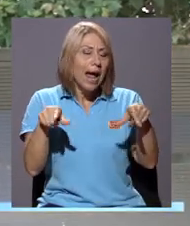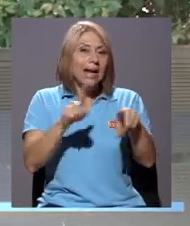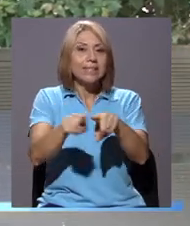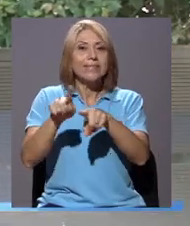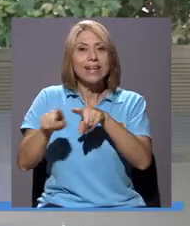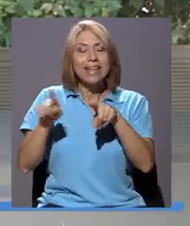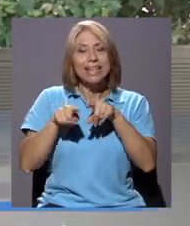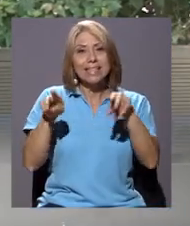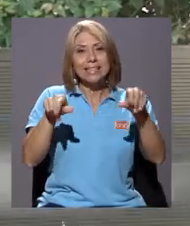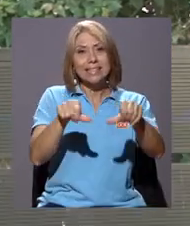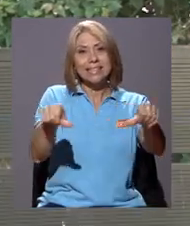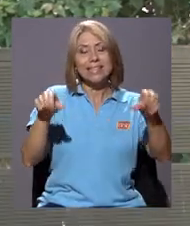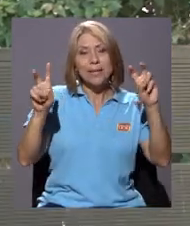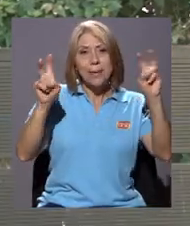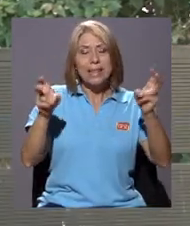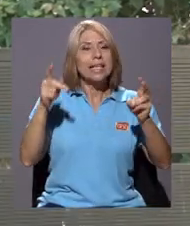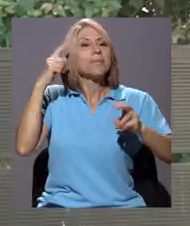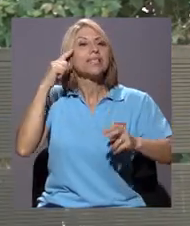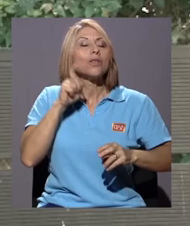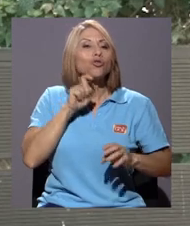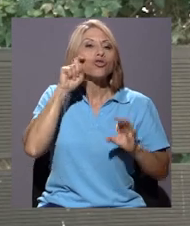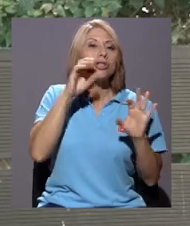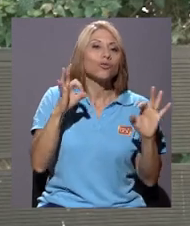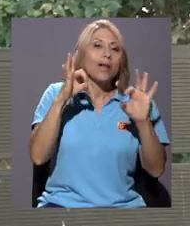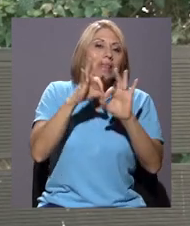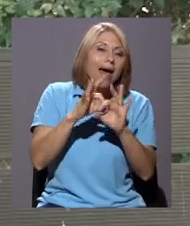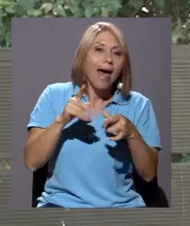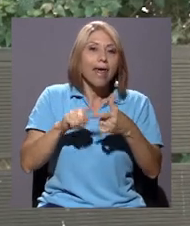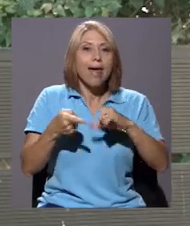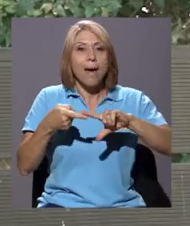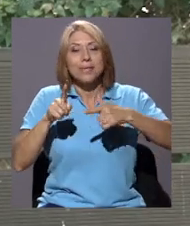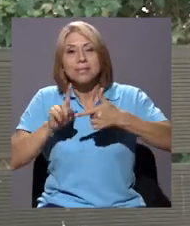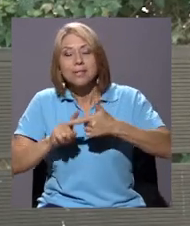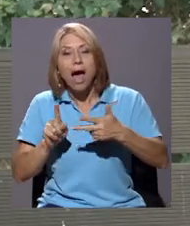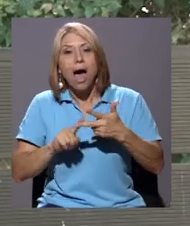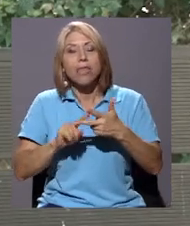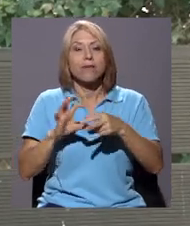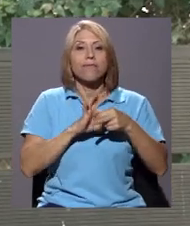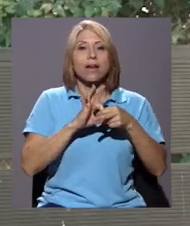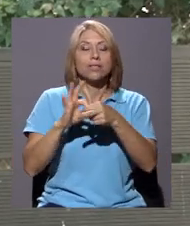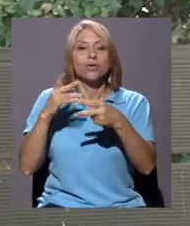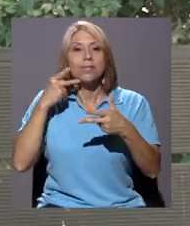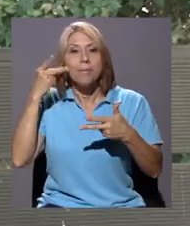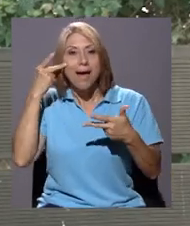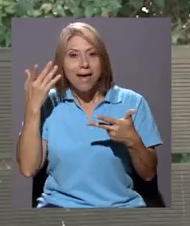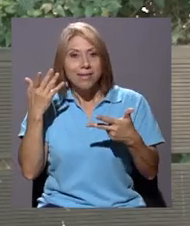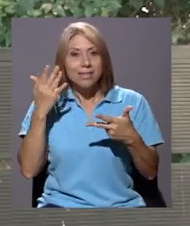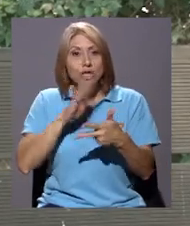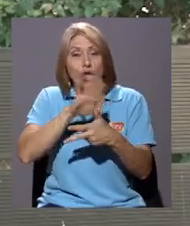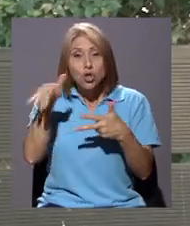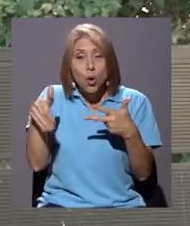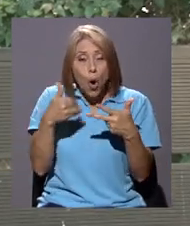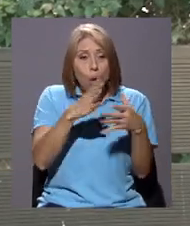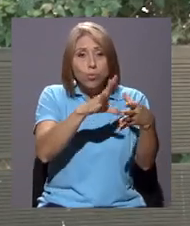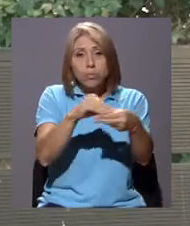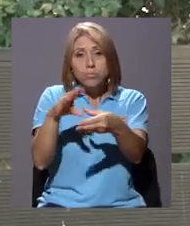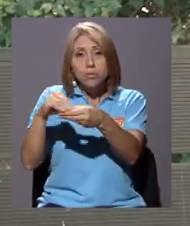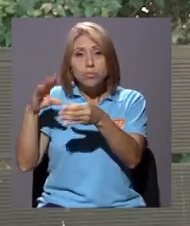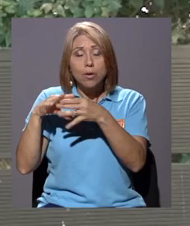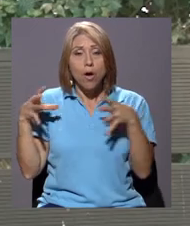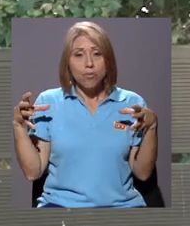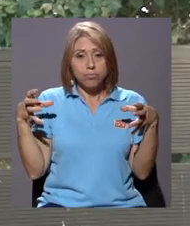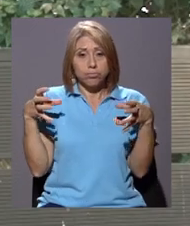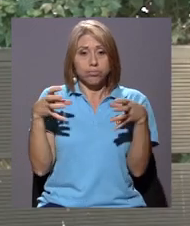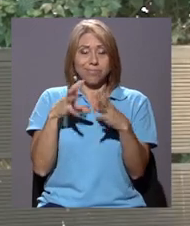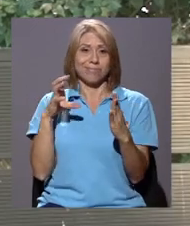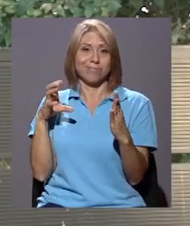temáticas, pensando en sexualidad, en amistad, en relaciones de padres. Y reúne todas esas historias en un solo texto,